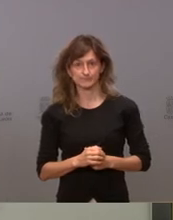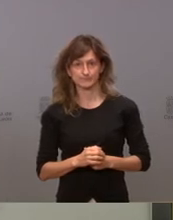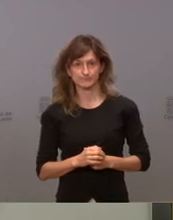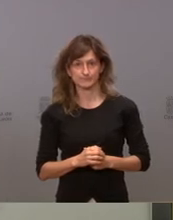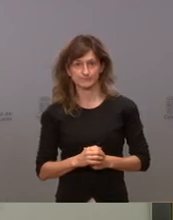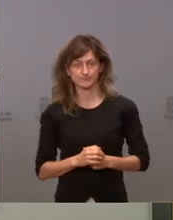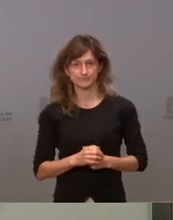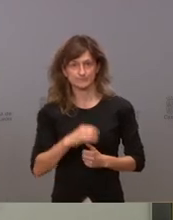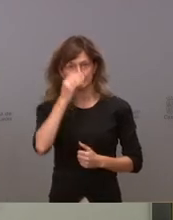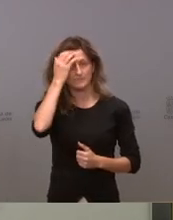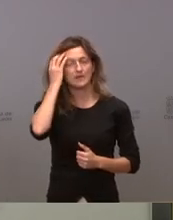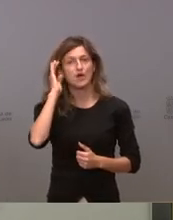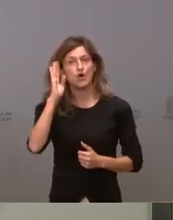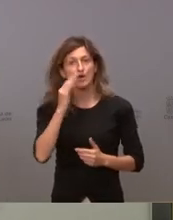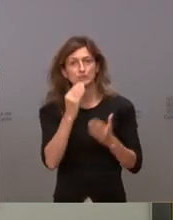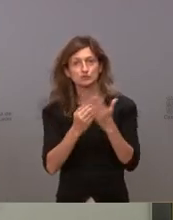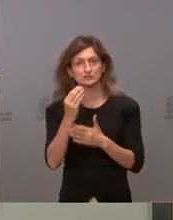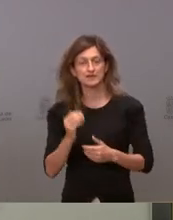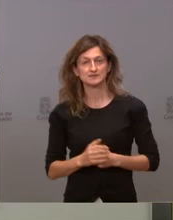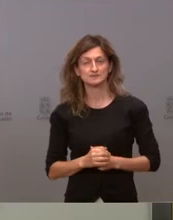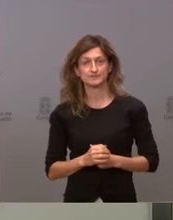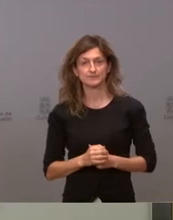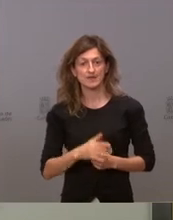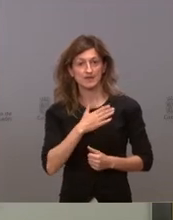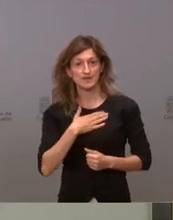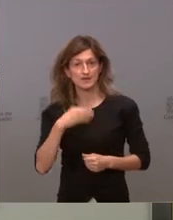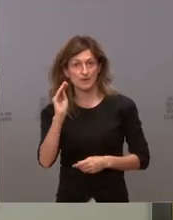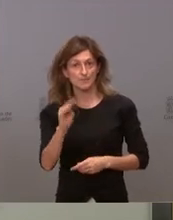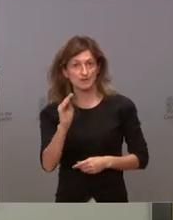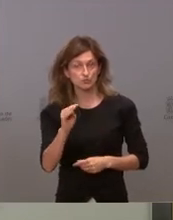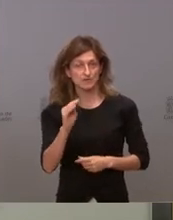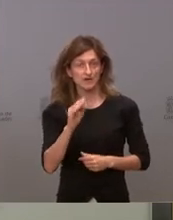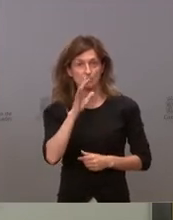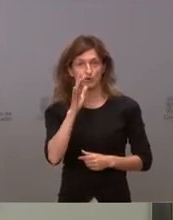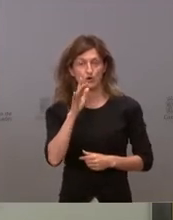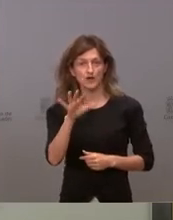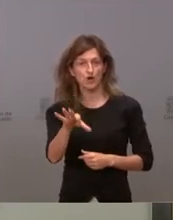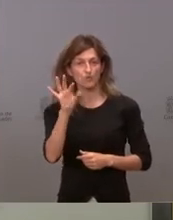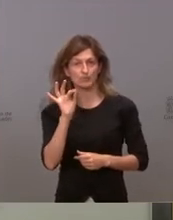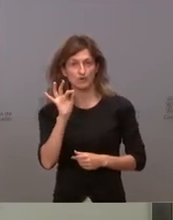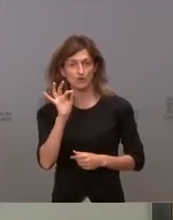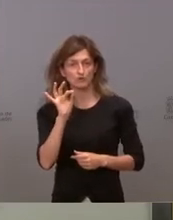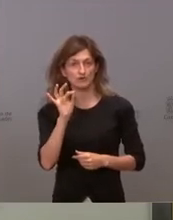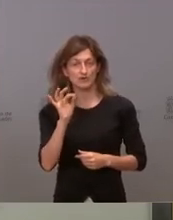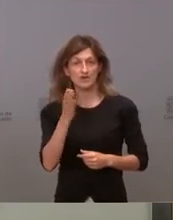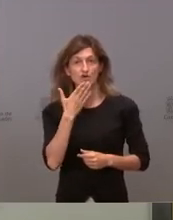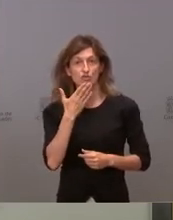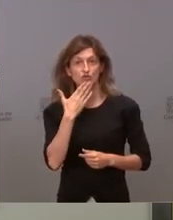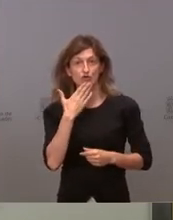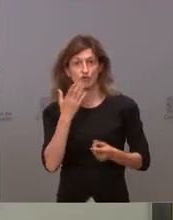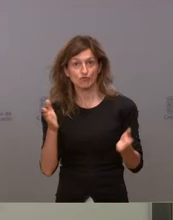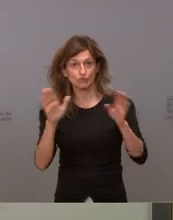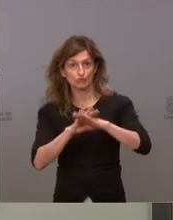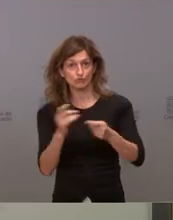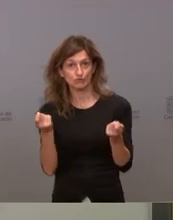sí hola buenos días quería preguntarle por qué se ha optado por el cierre o adelantar el cierre del ocio nocturno y